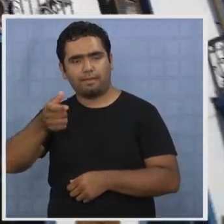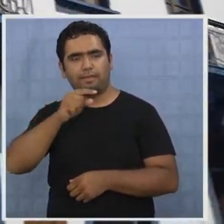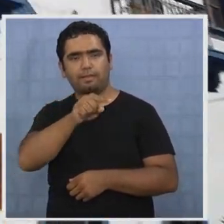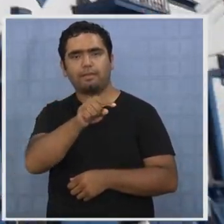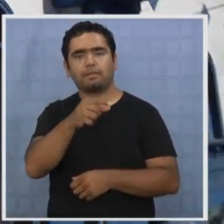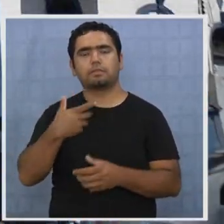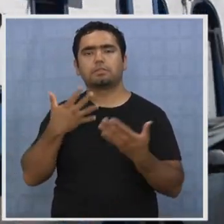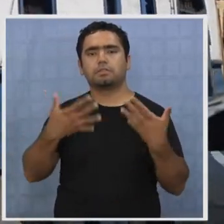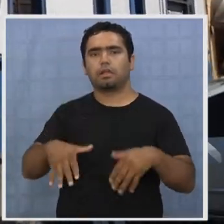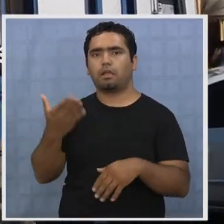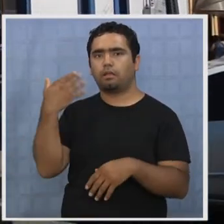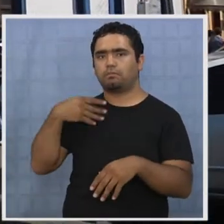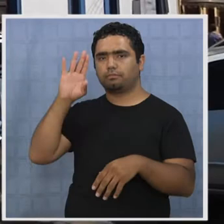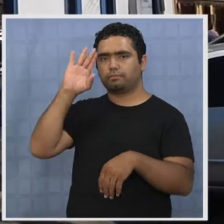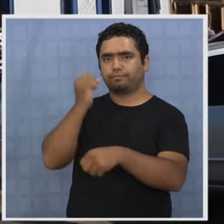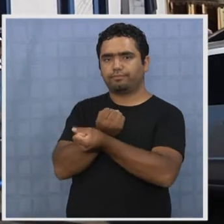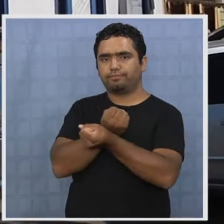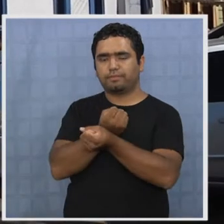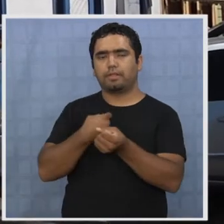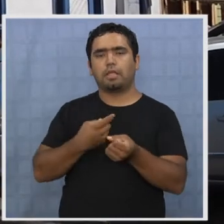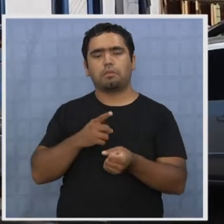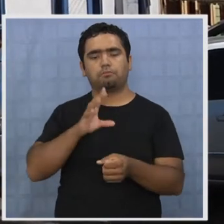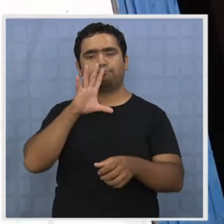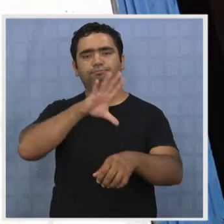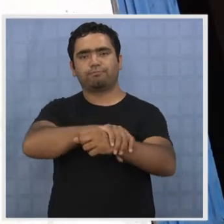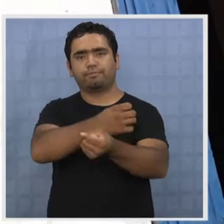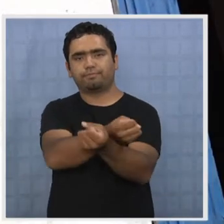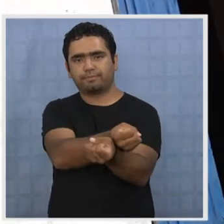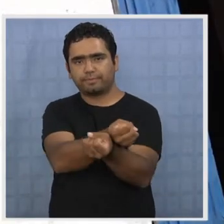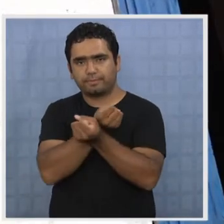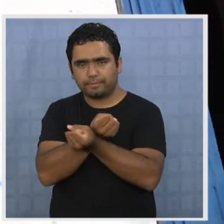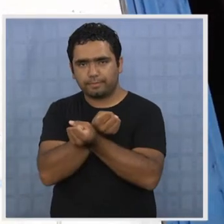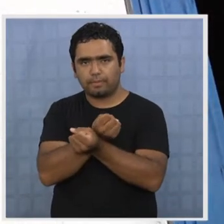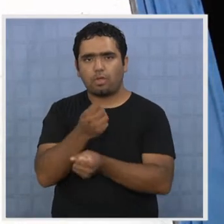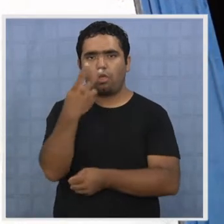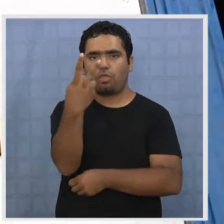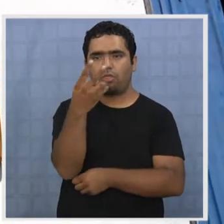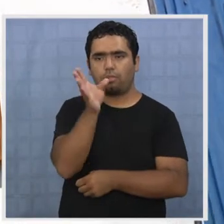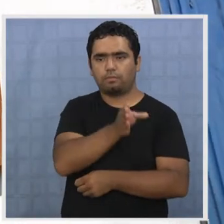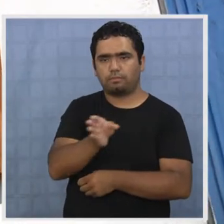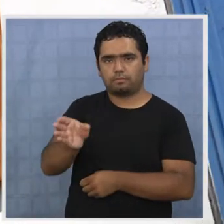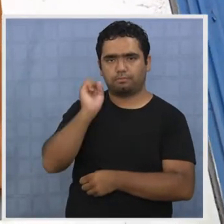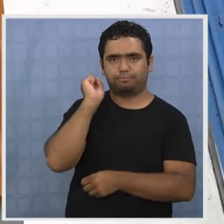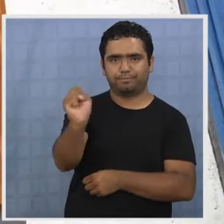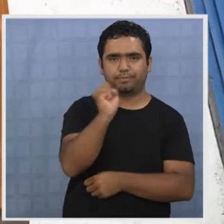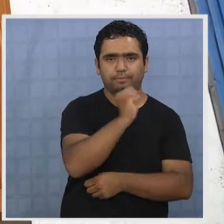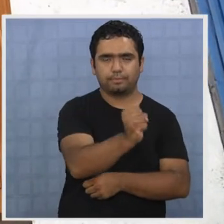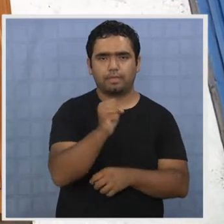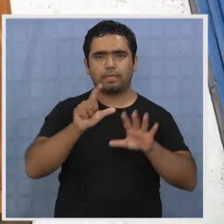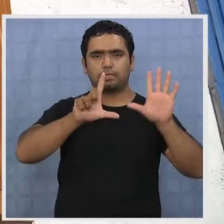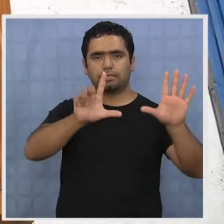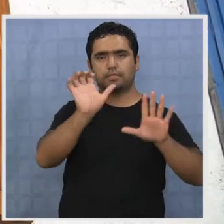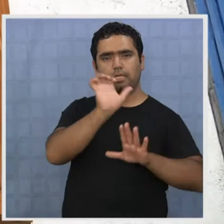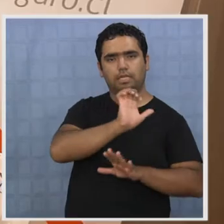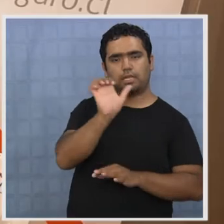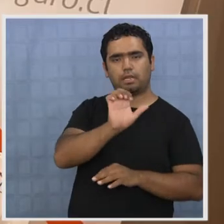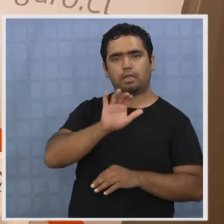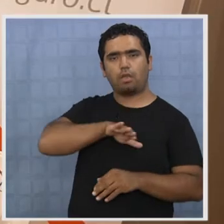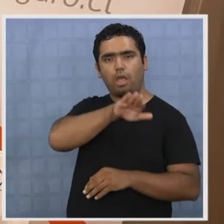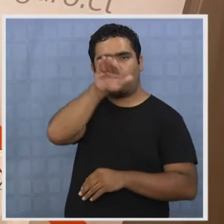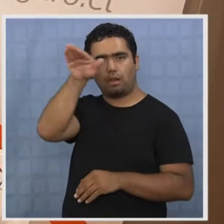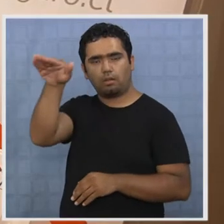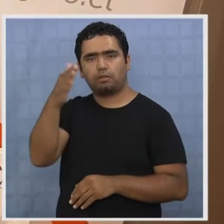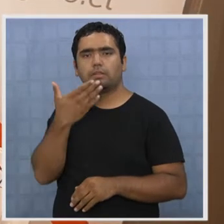fue formalizado y quedó en prisión preventiva como presunto autor de dos homicidios ocurridos el 7 de enero en Alto